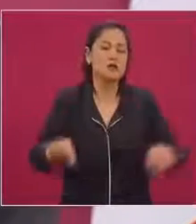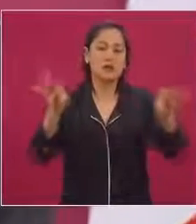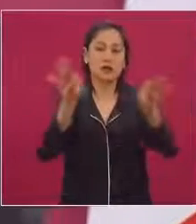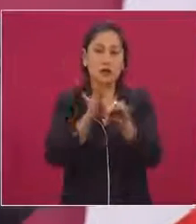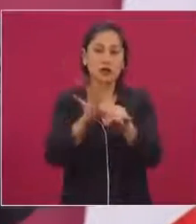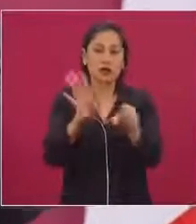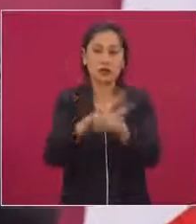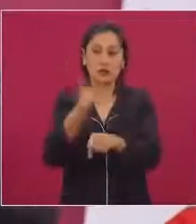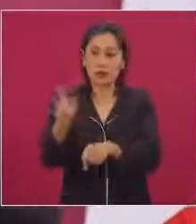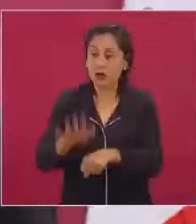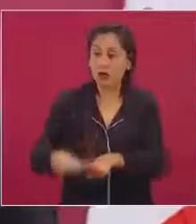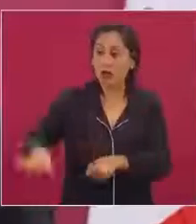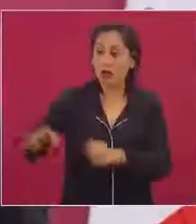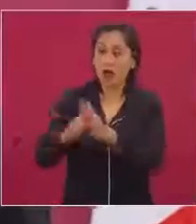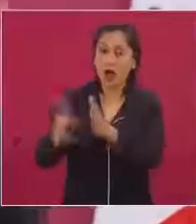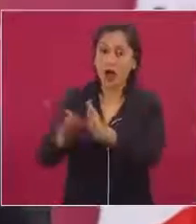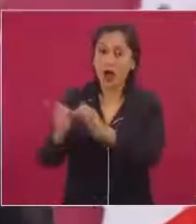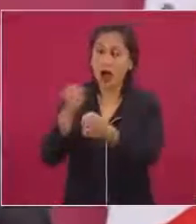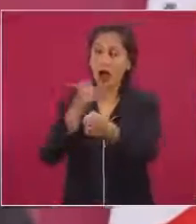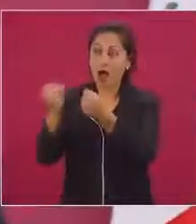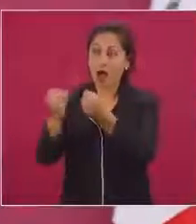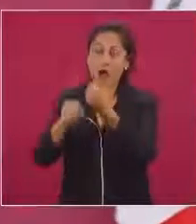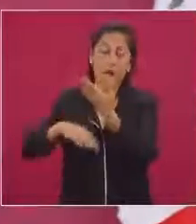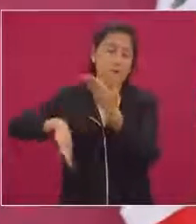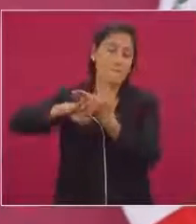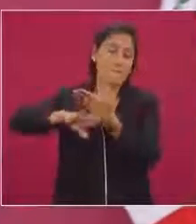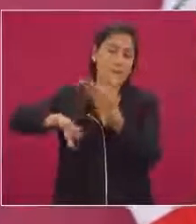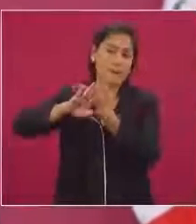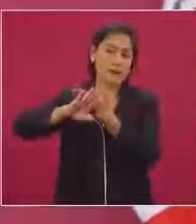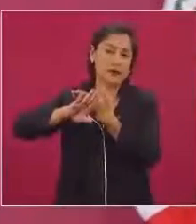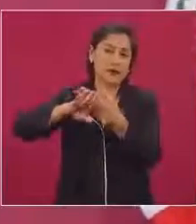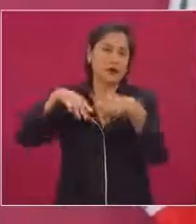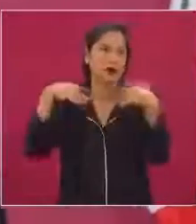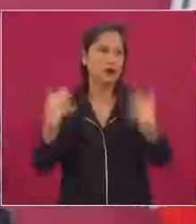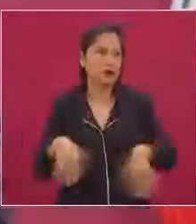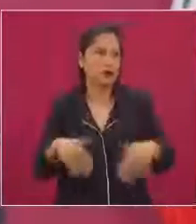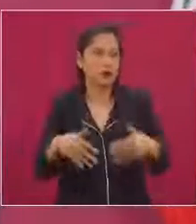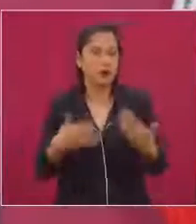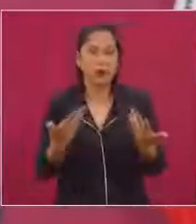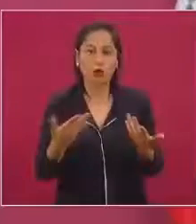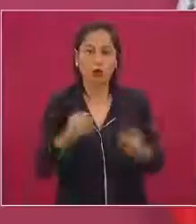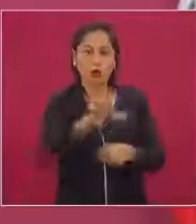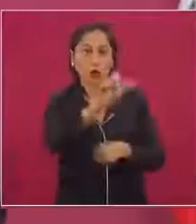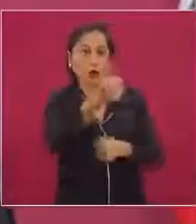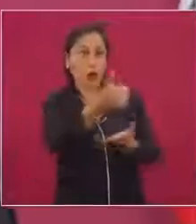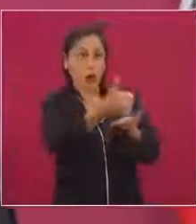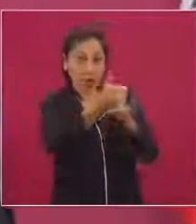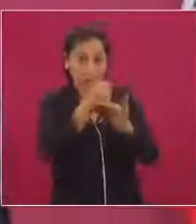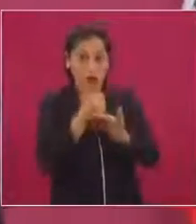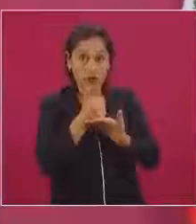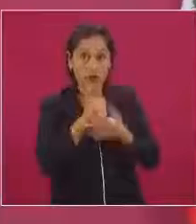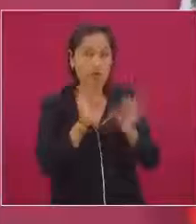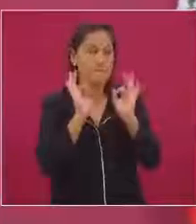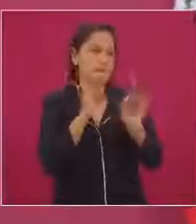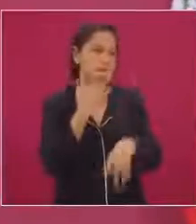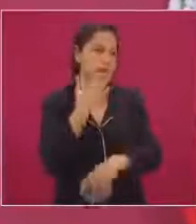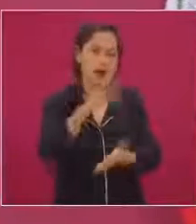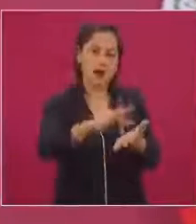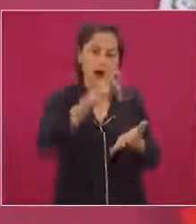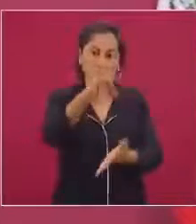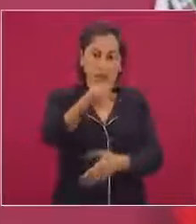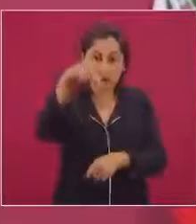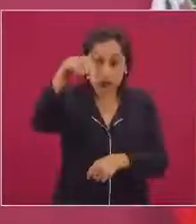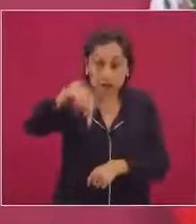Esta conferencia de prensa y las redes sociales nos ayudan a